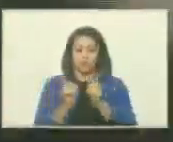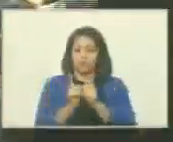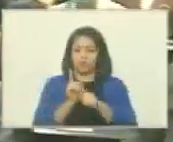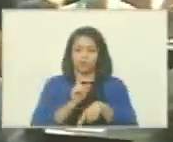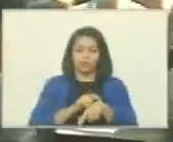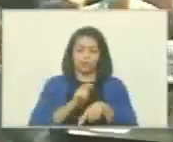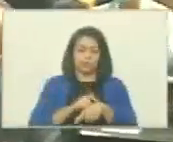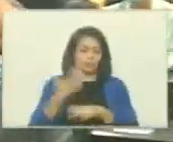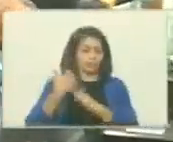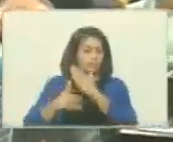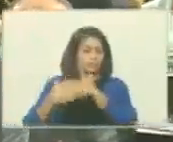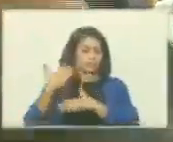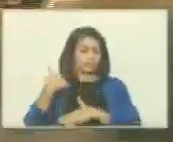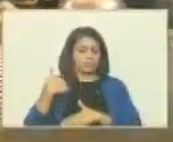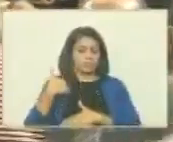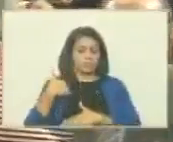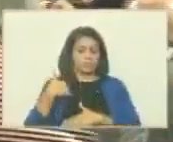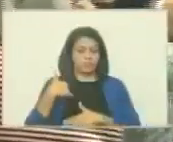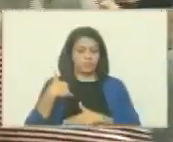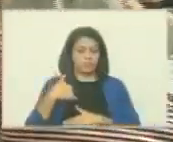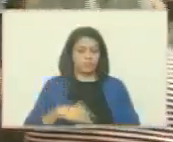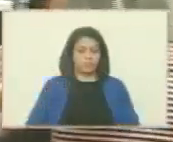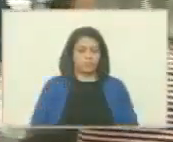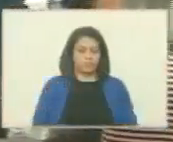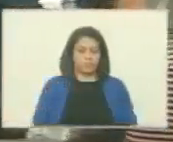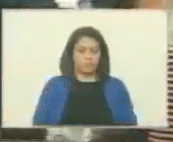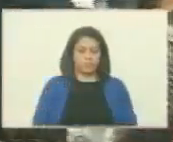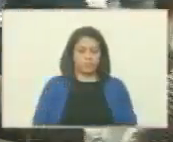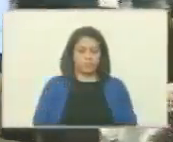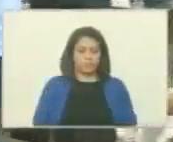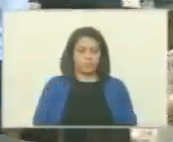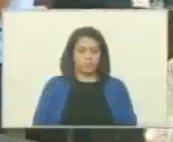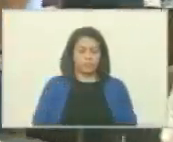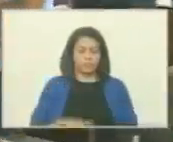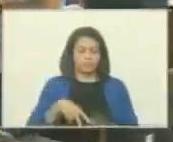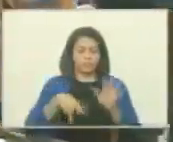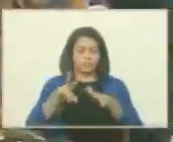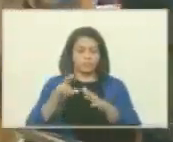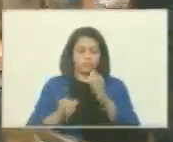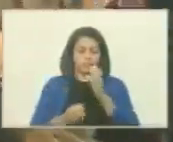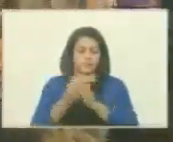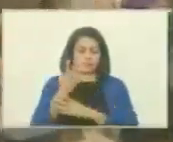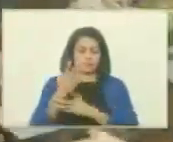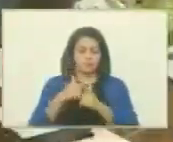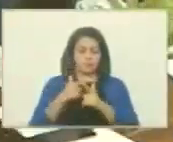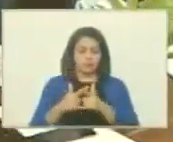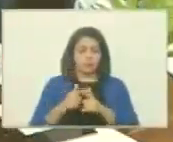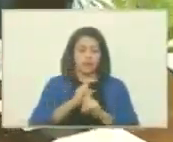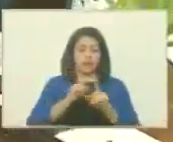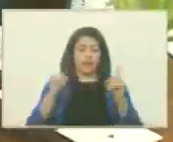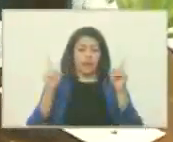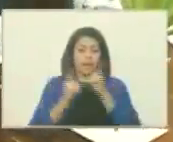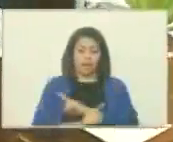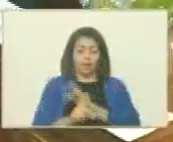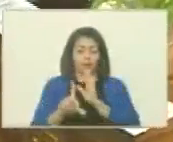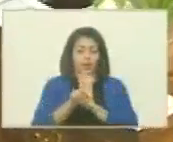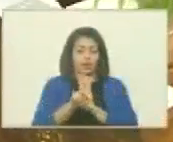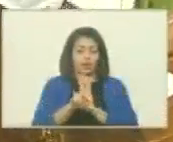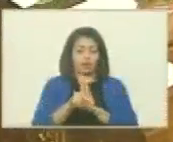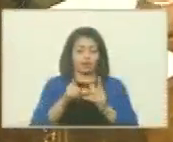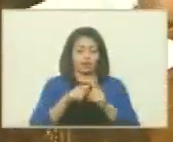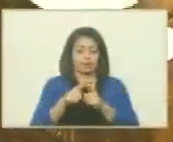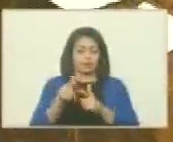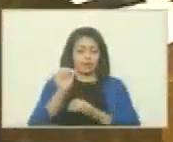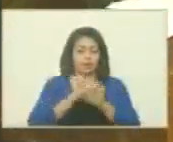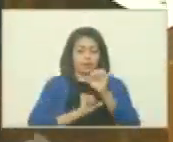el pasado 12 de mayo ante la modificación de la Ley Orgánica